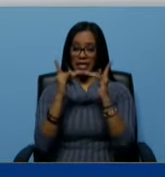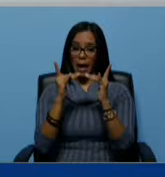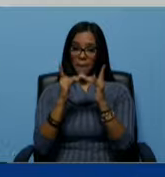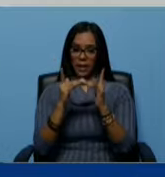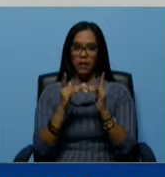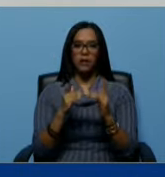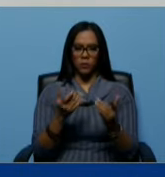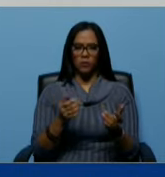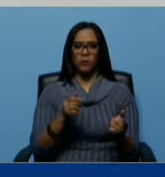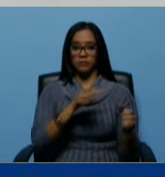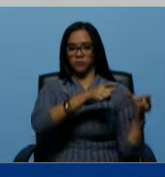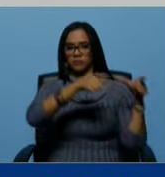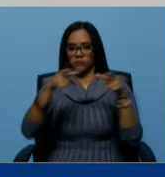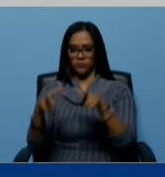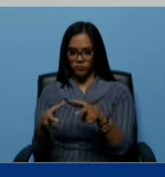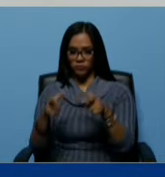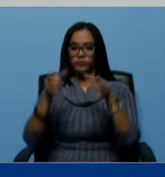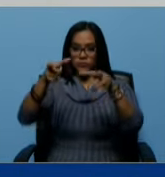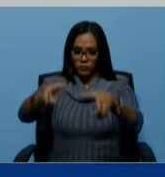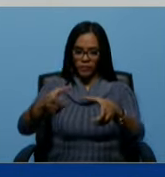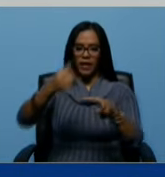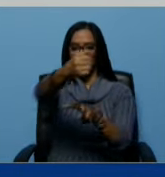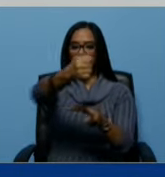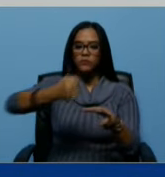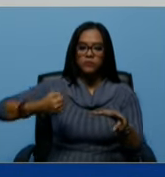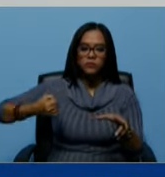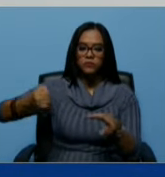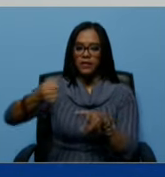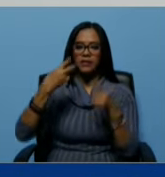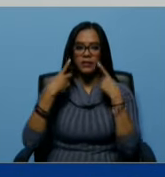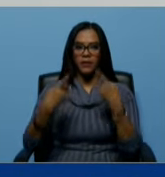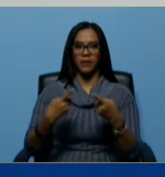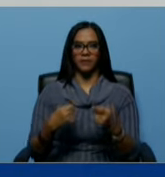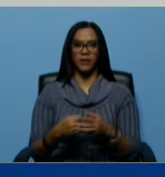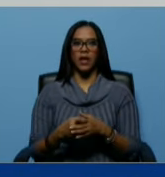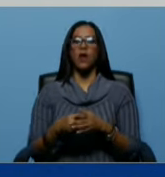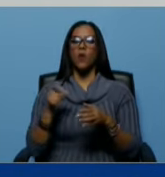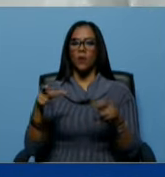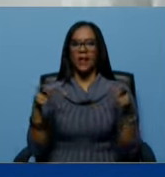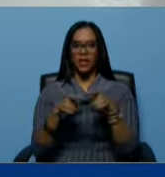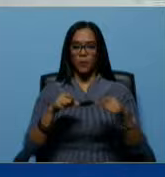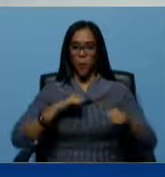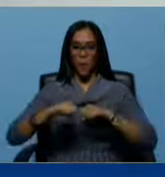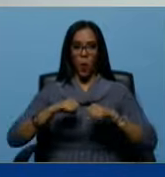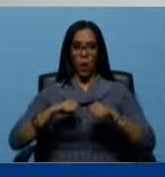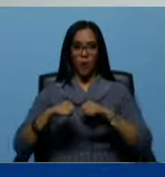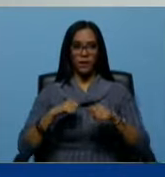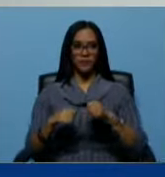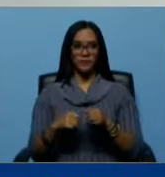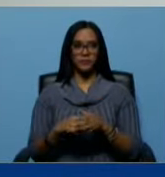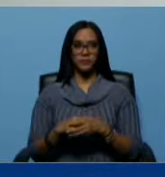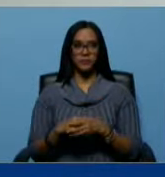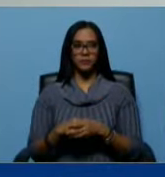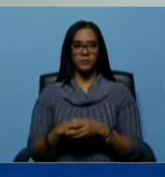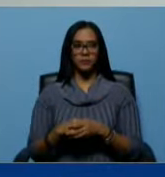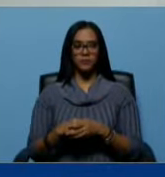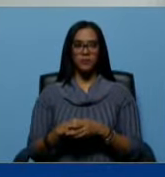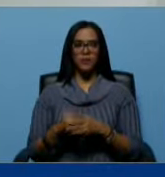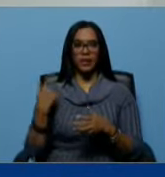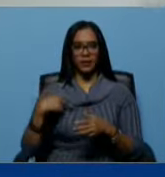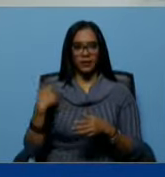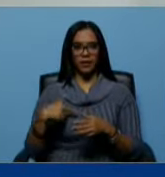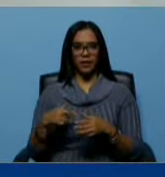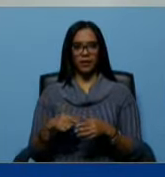sino que el equipo se moviliza hacia donde está el paciente. Correcto, un equipo móvil, ¿eh? Y que tiene